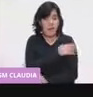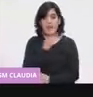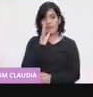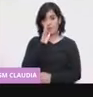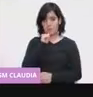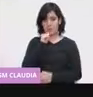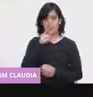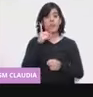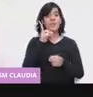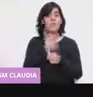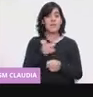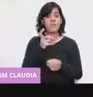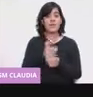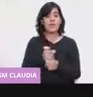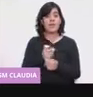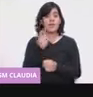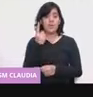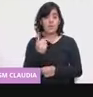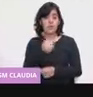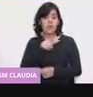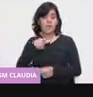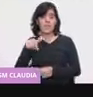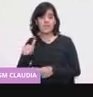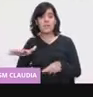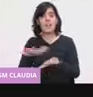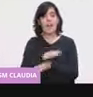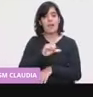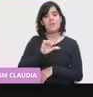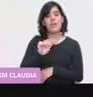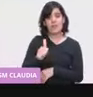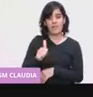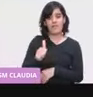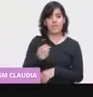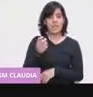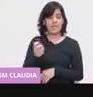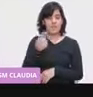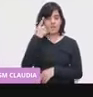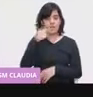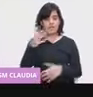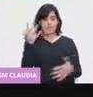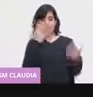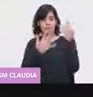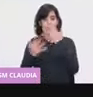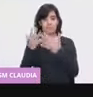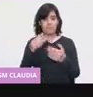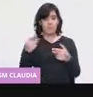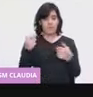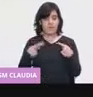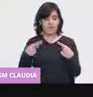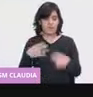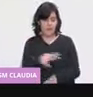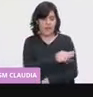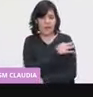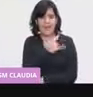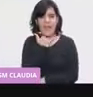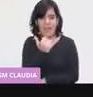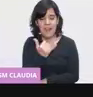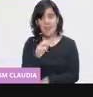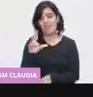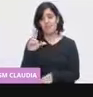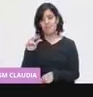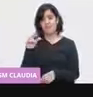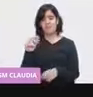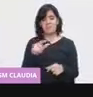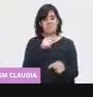dosis y así está separado el productor para que no haya confusión, para que su empaque sea diferente.